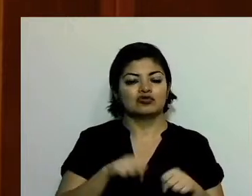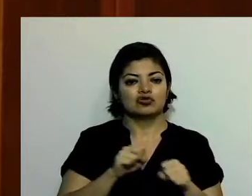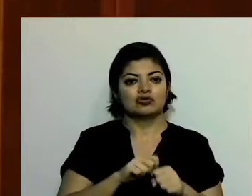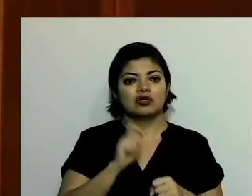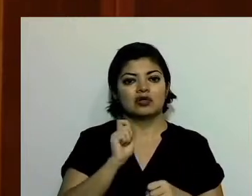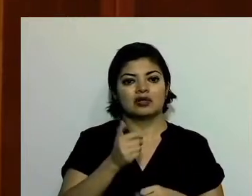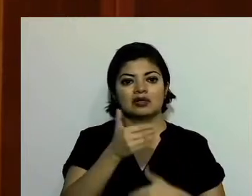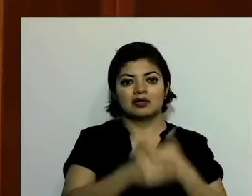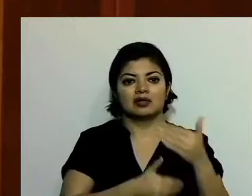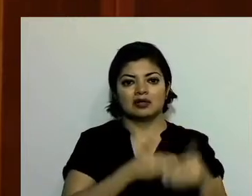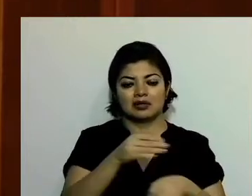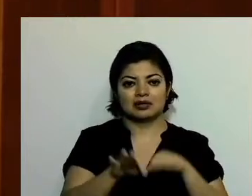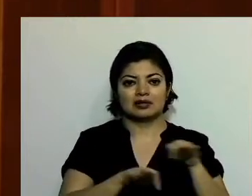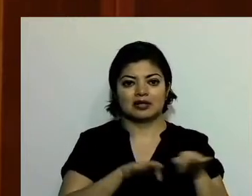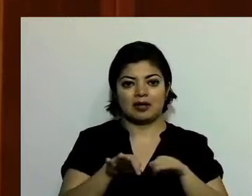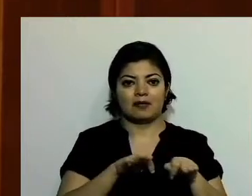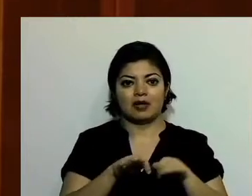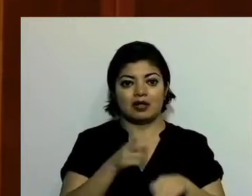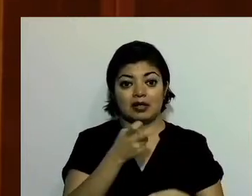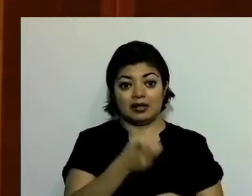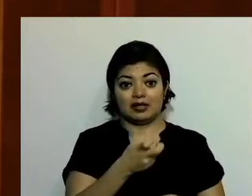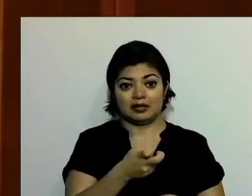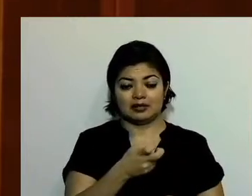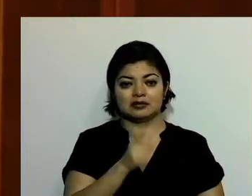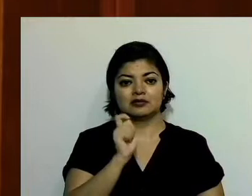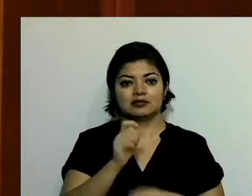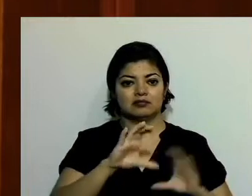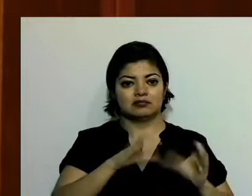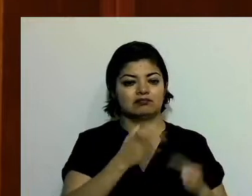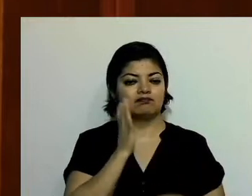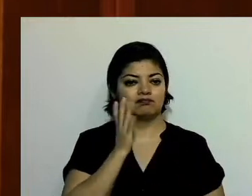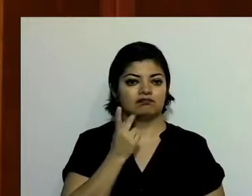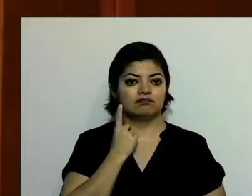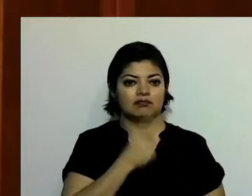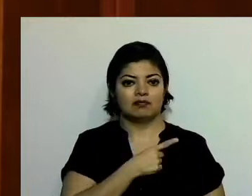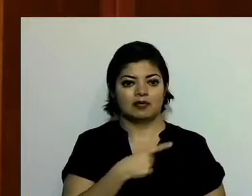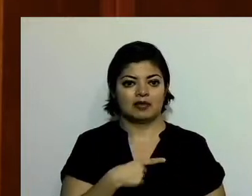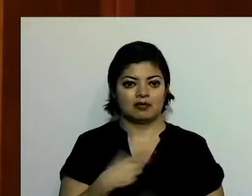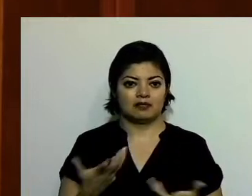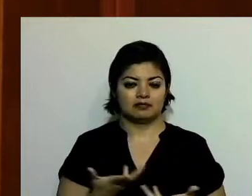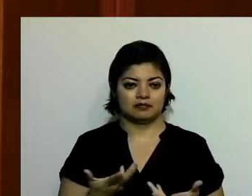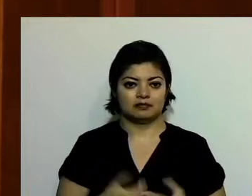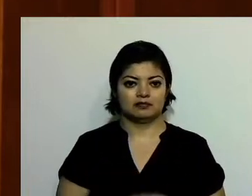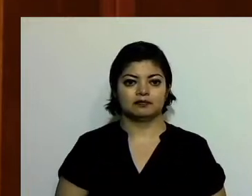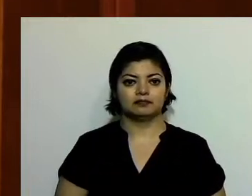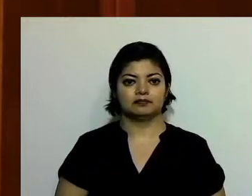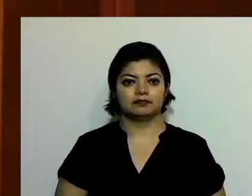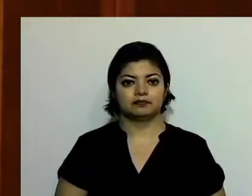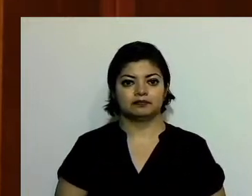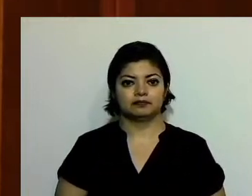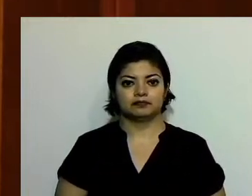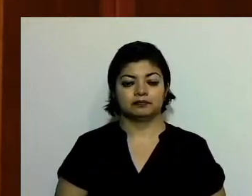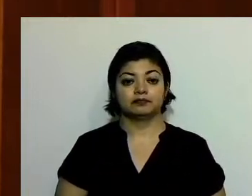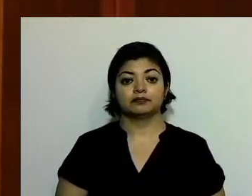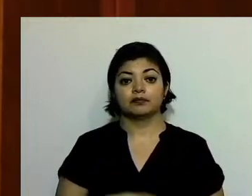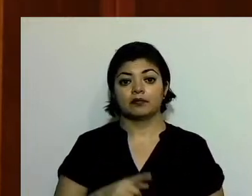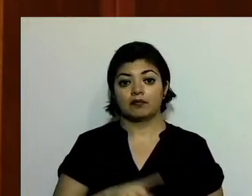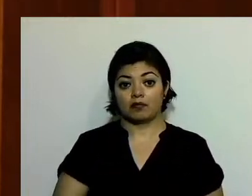este trabajo, que esta legislatura determinó que se tendría que hacer. Yo quisiera poner el acento ahí.